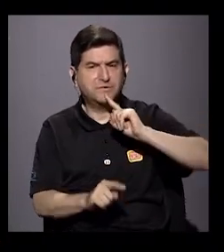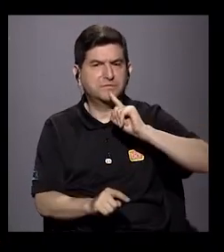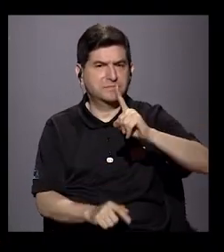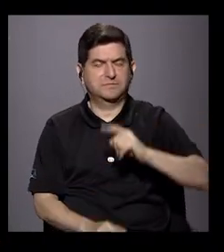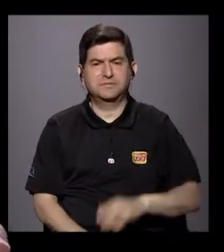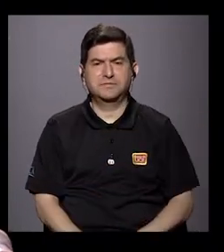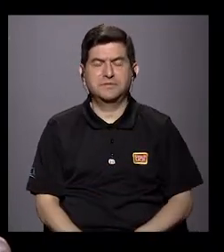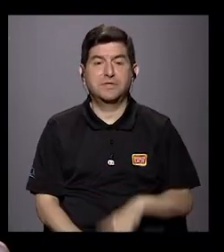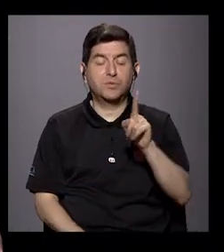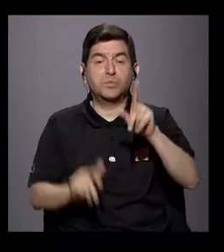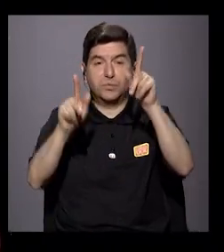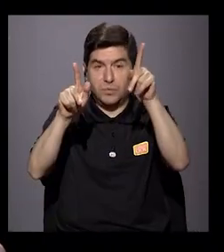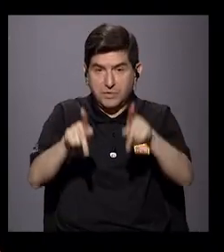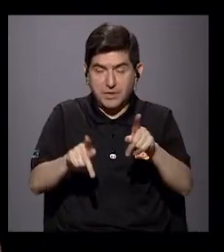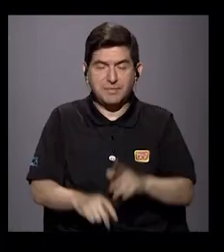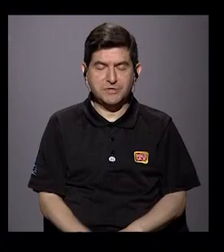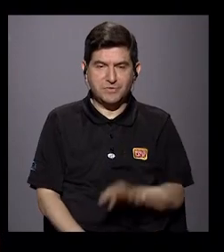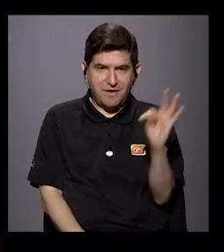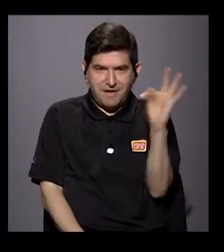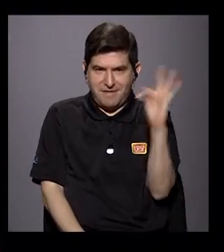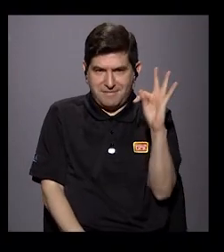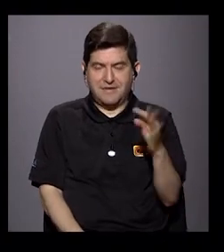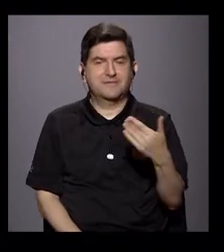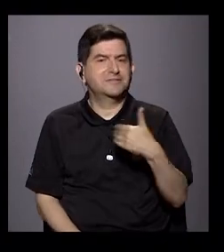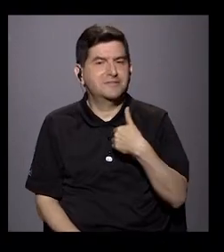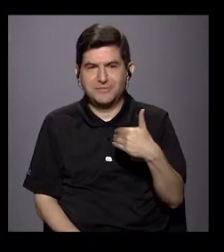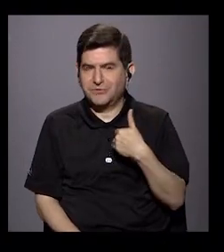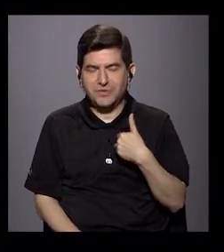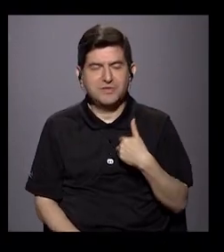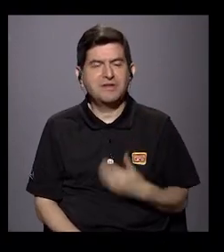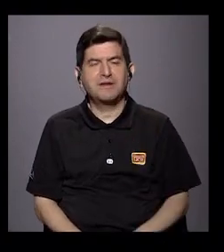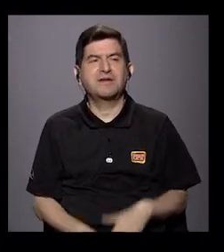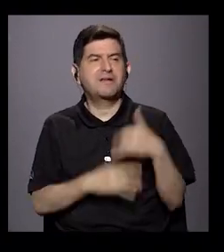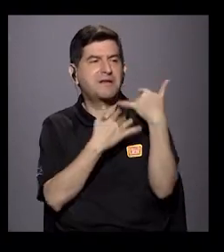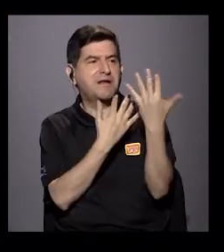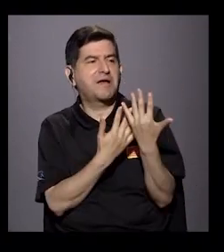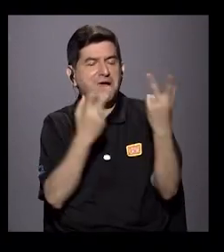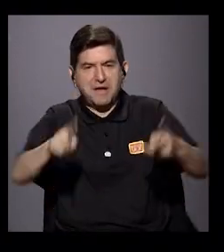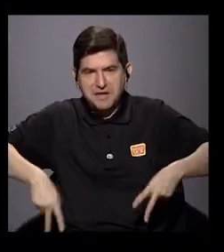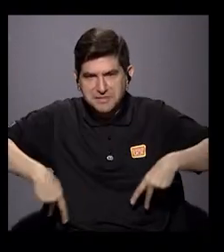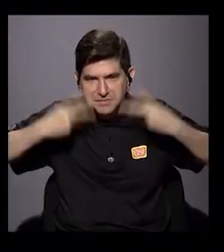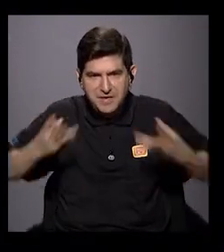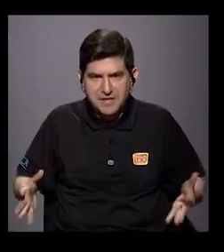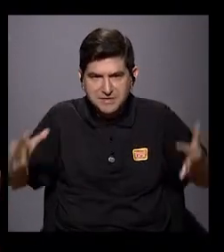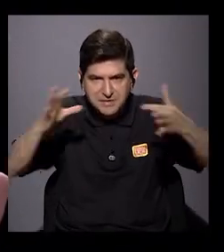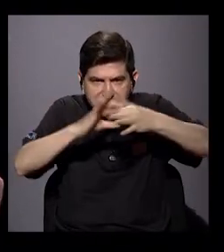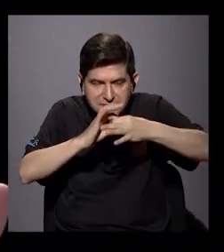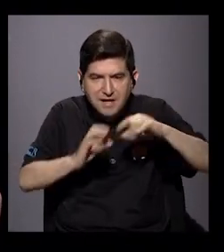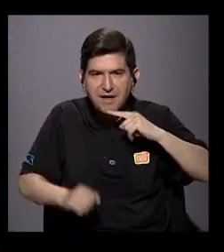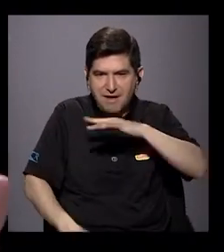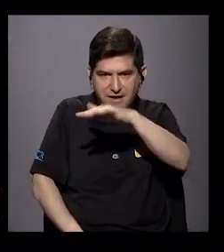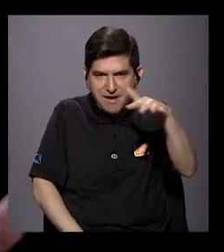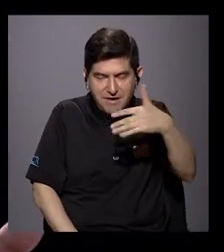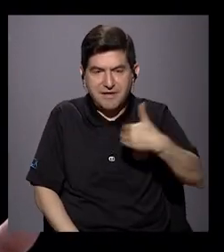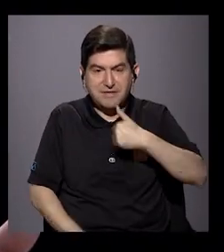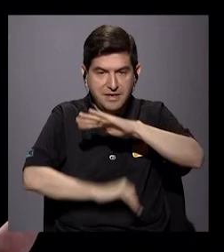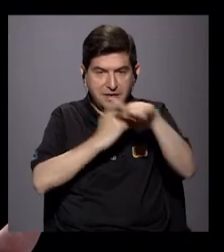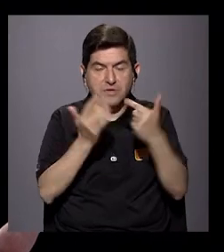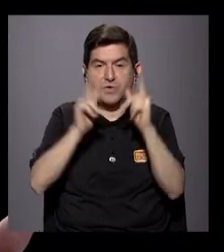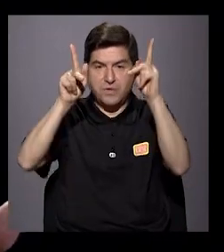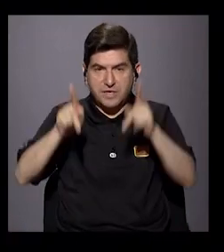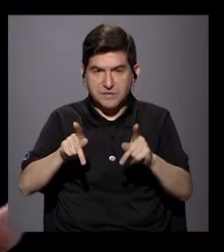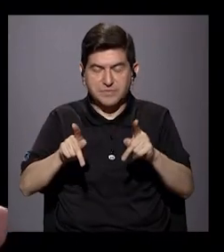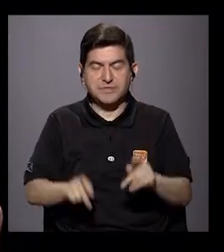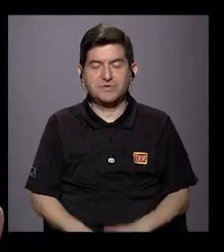que si una persona trans no tiene una expectativa de vida asociada a la realidad que tienen todos los